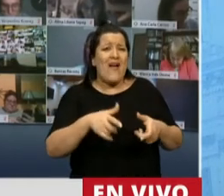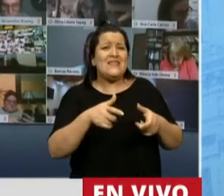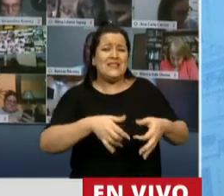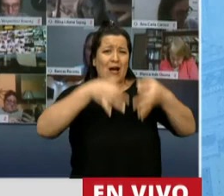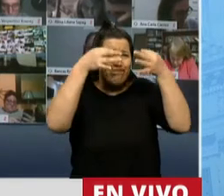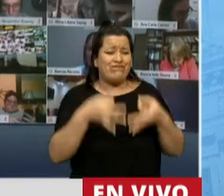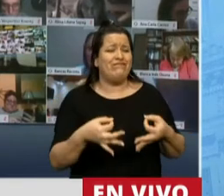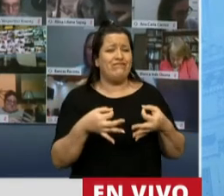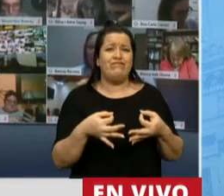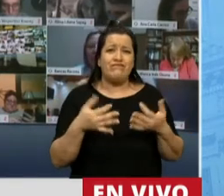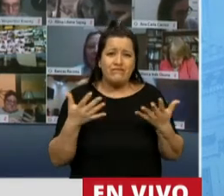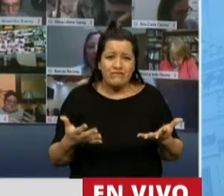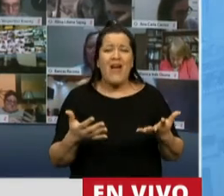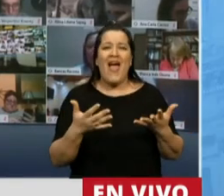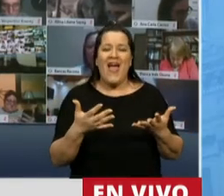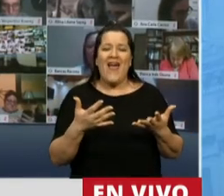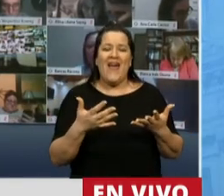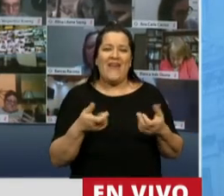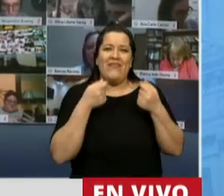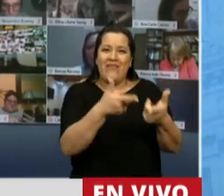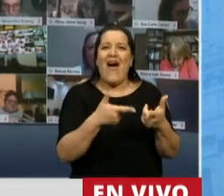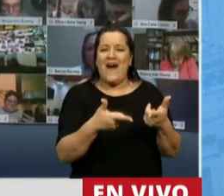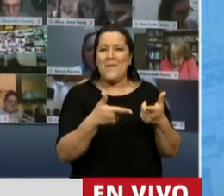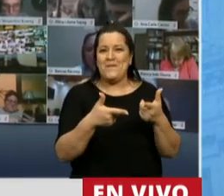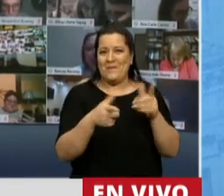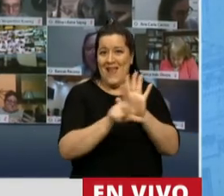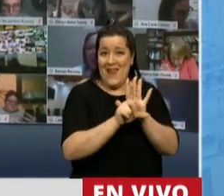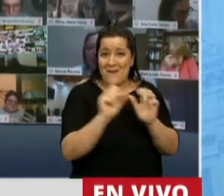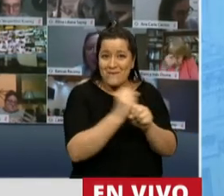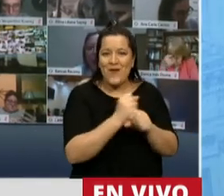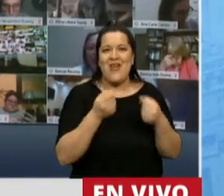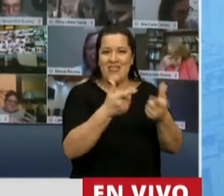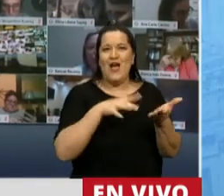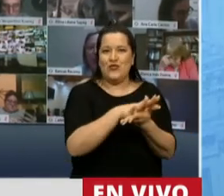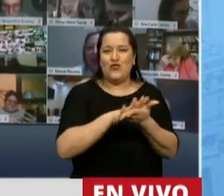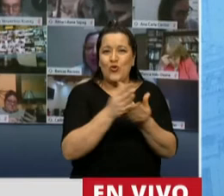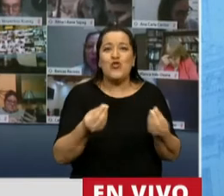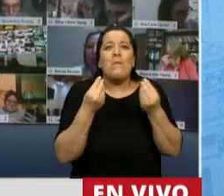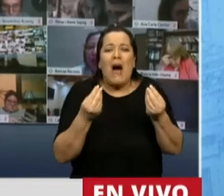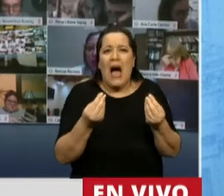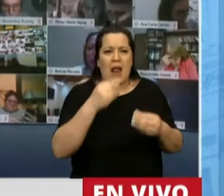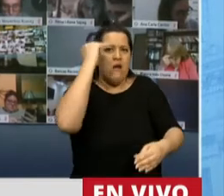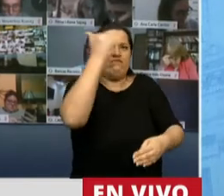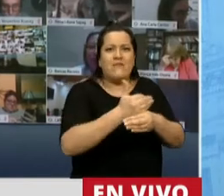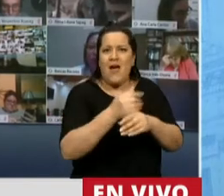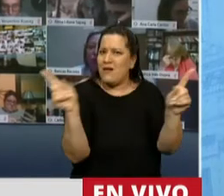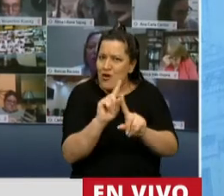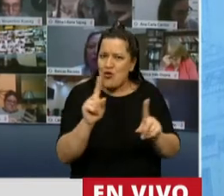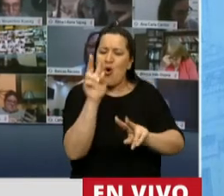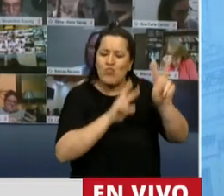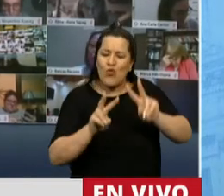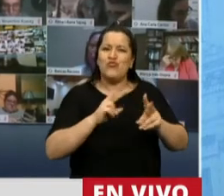estamos dando una luz de esperanza para que no se vean en la obligación de cerrar sus establecimientos educativos,